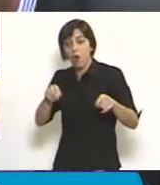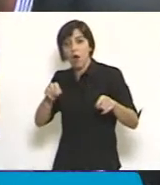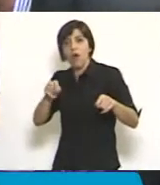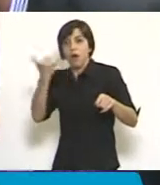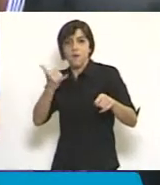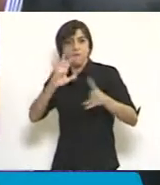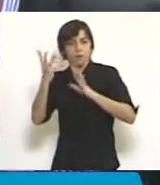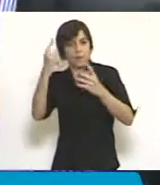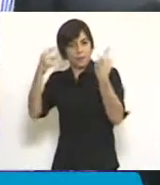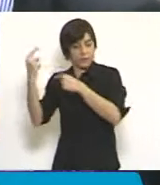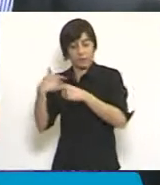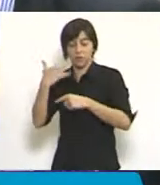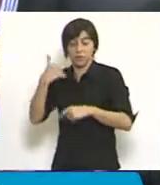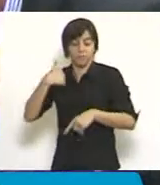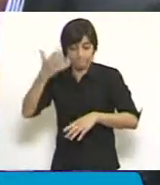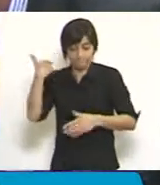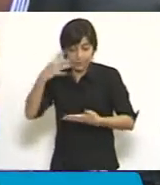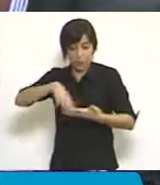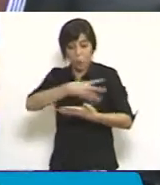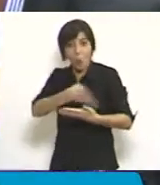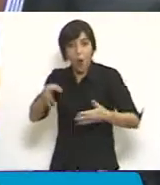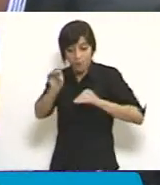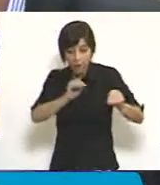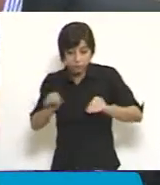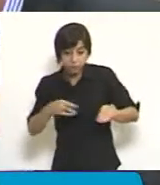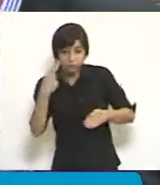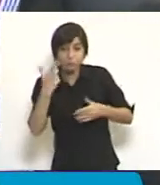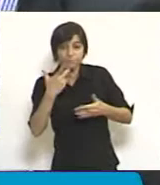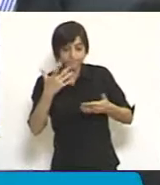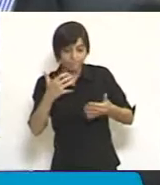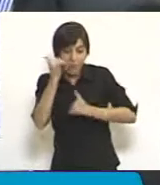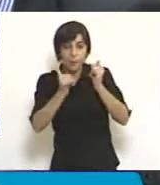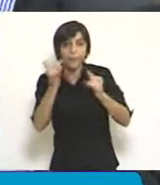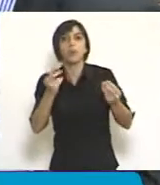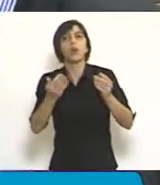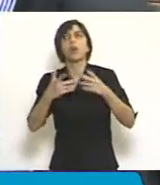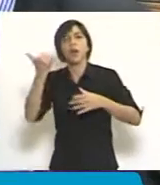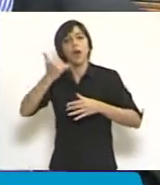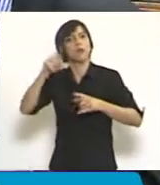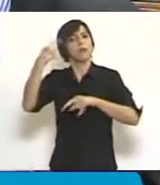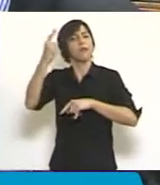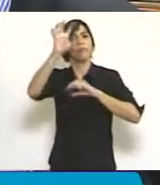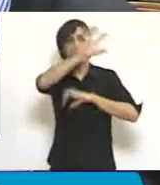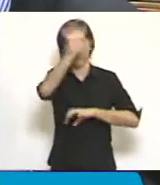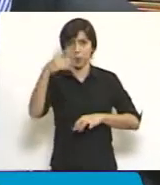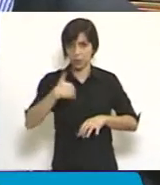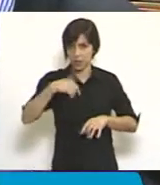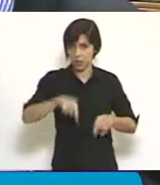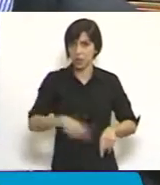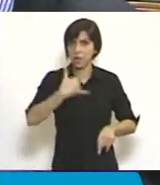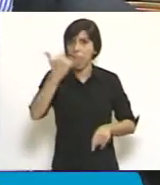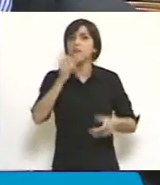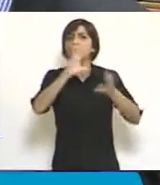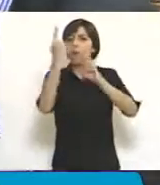yo me he hecho un cuadro, espero encontrarlo, de cómo eso funciona en muchas provincias argentinas. Hay distintos